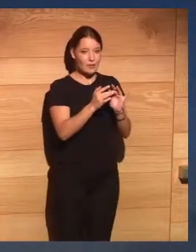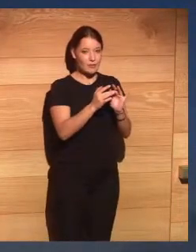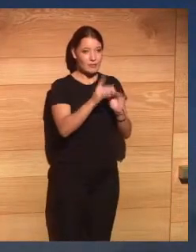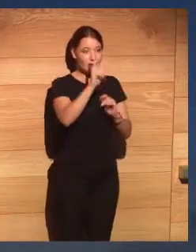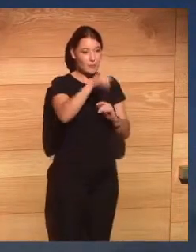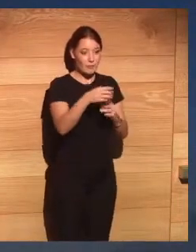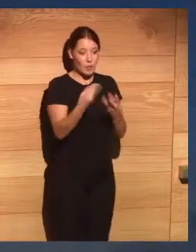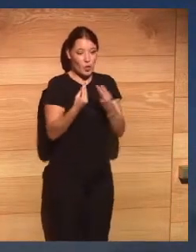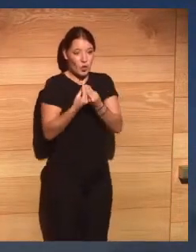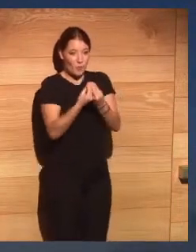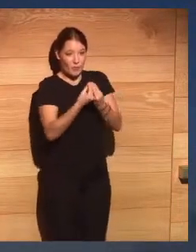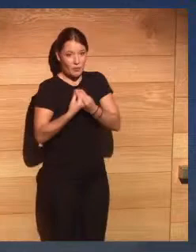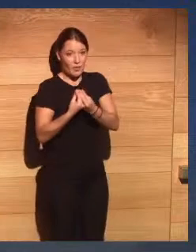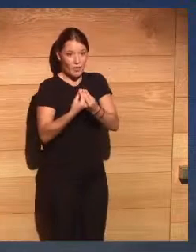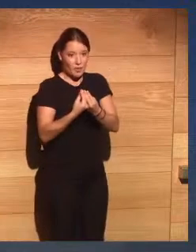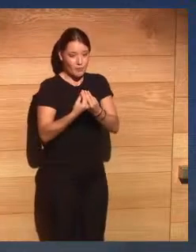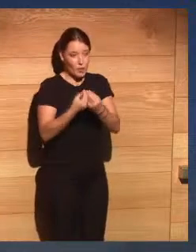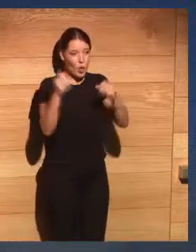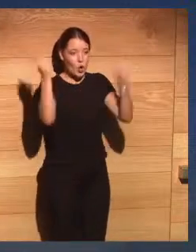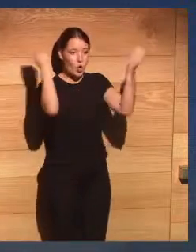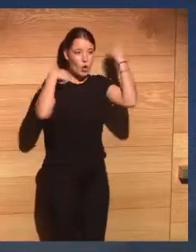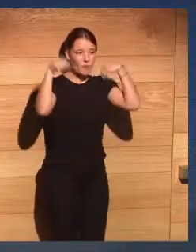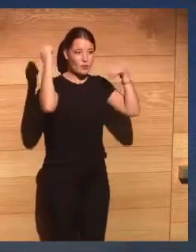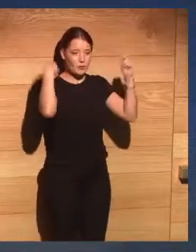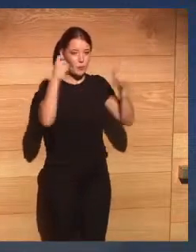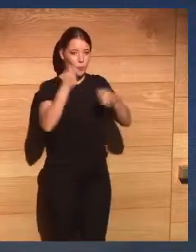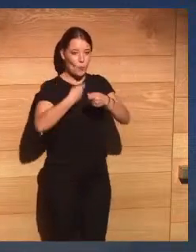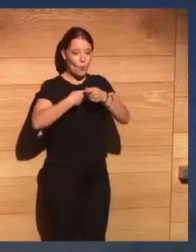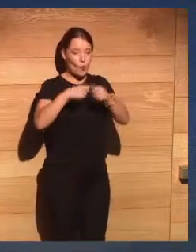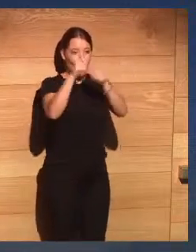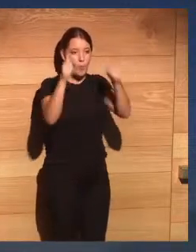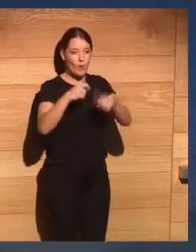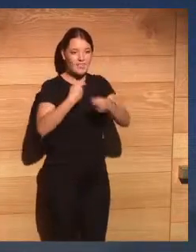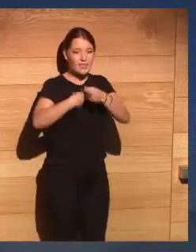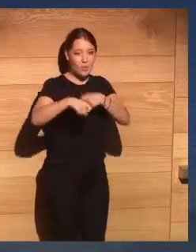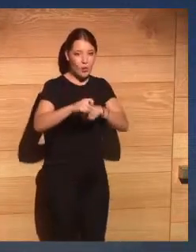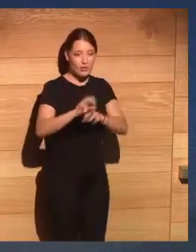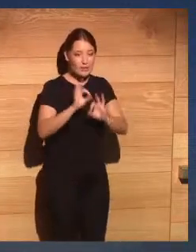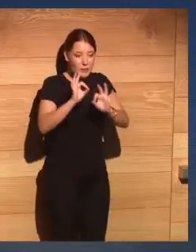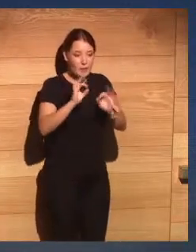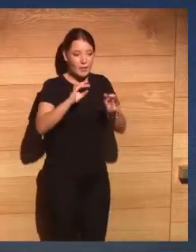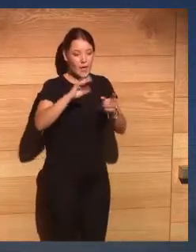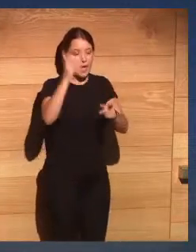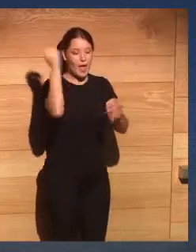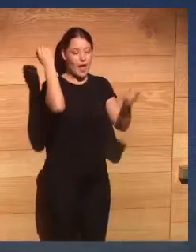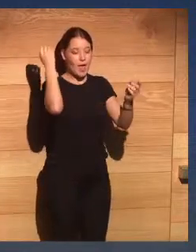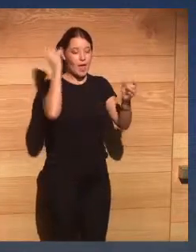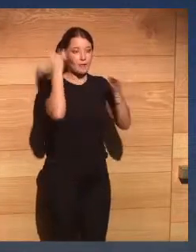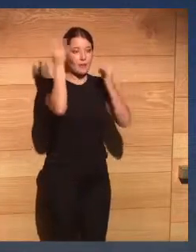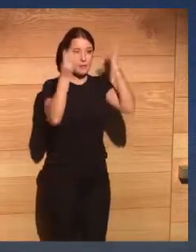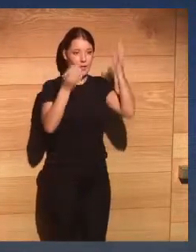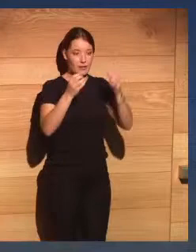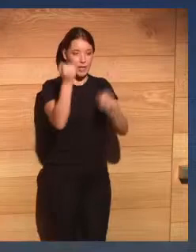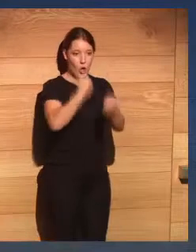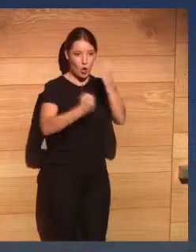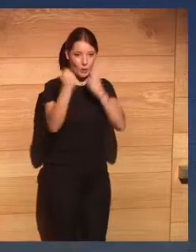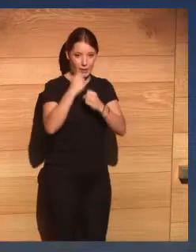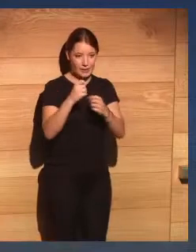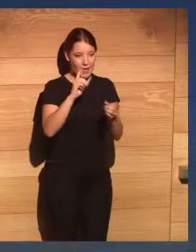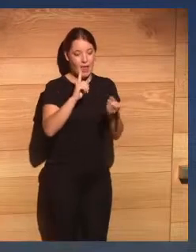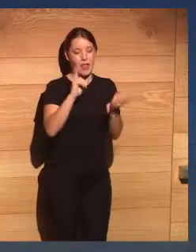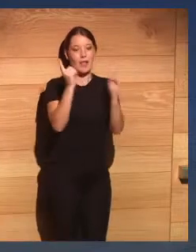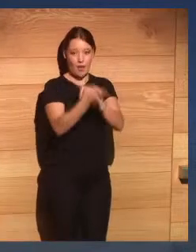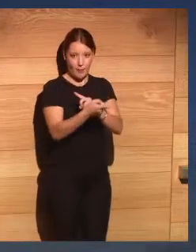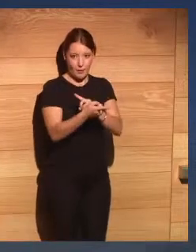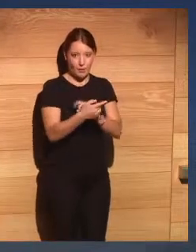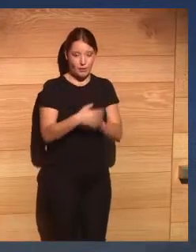convivir y los comportamientos y los modelos de negocio de las actividades económicas en 1974 comienza a adaptar su